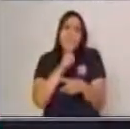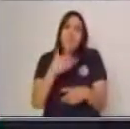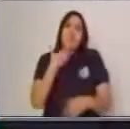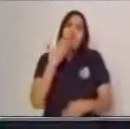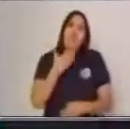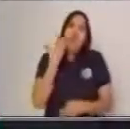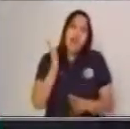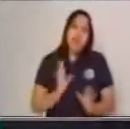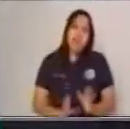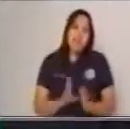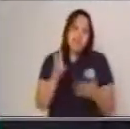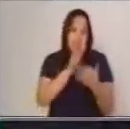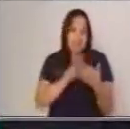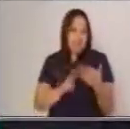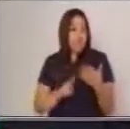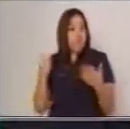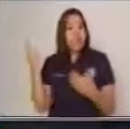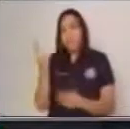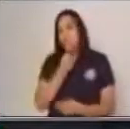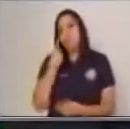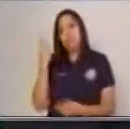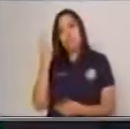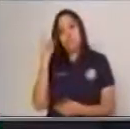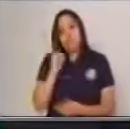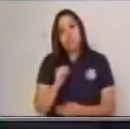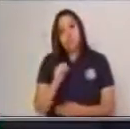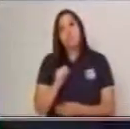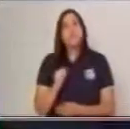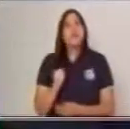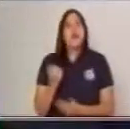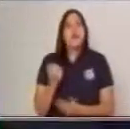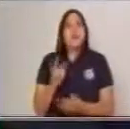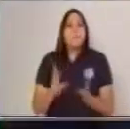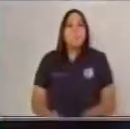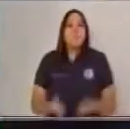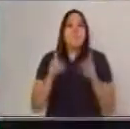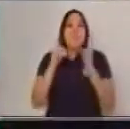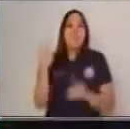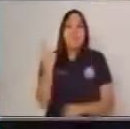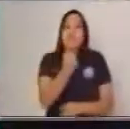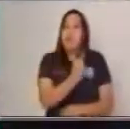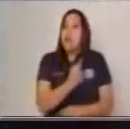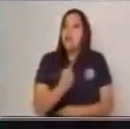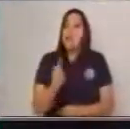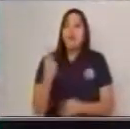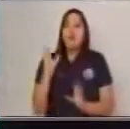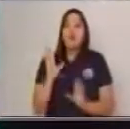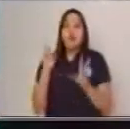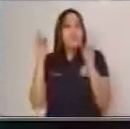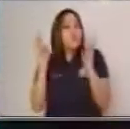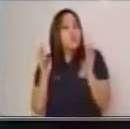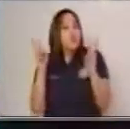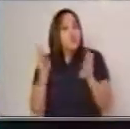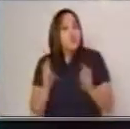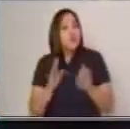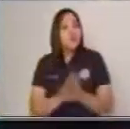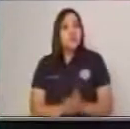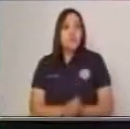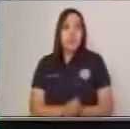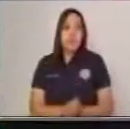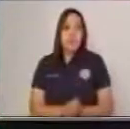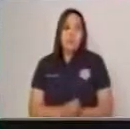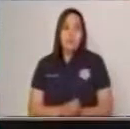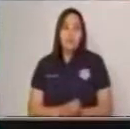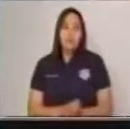ideas. La lectura es base y es elemental para el desarrollo de cada uno de estos temas de aplicación